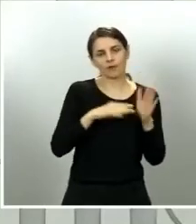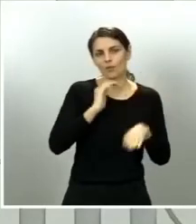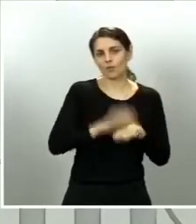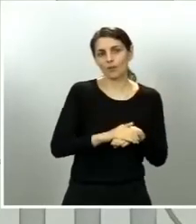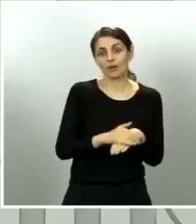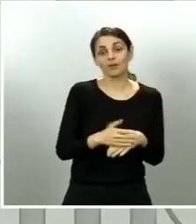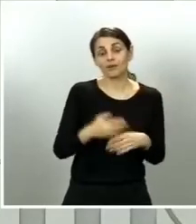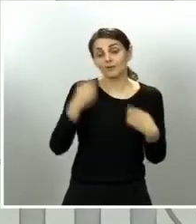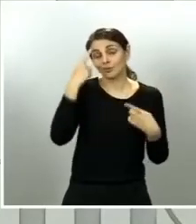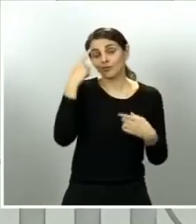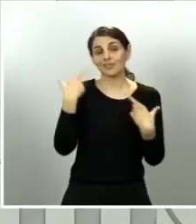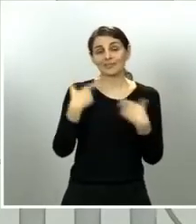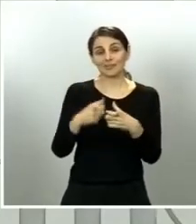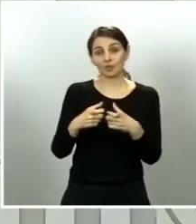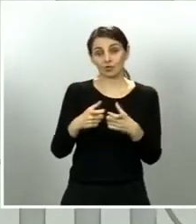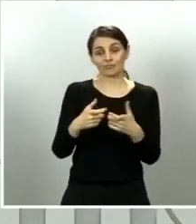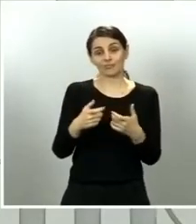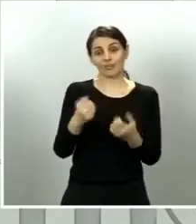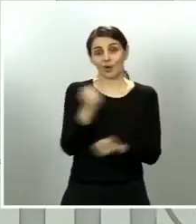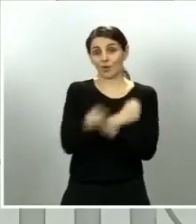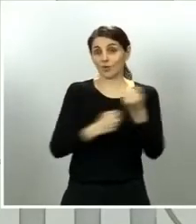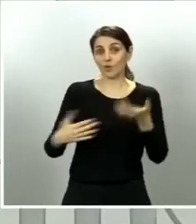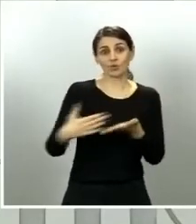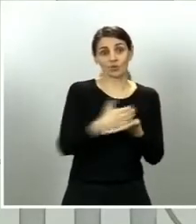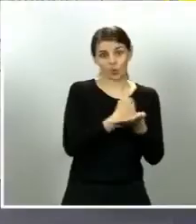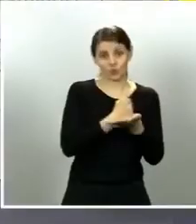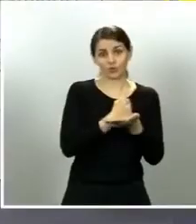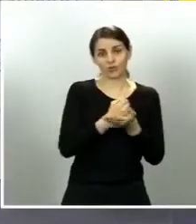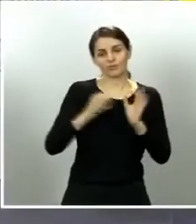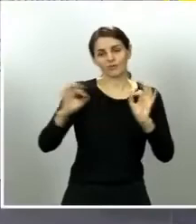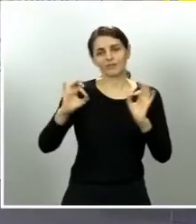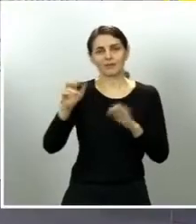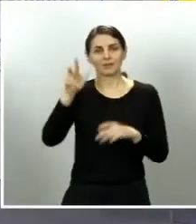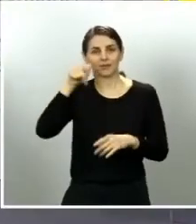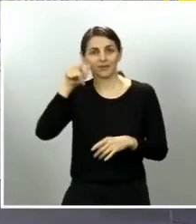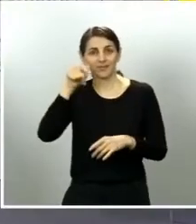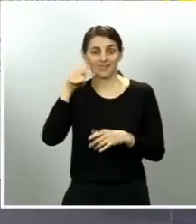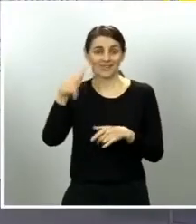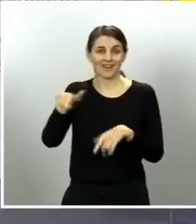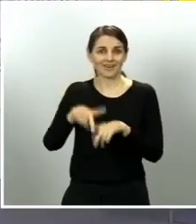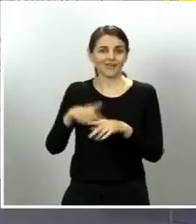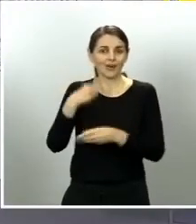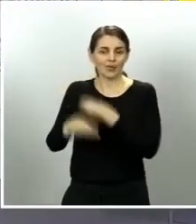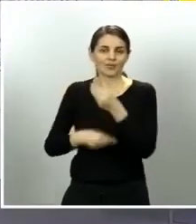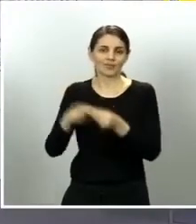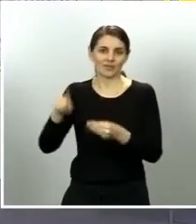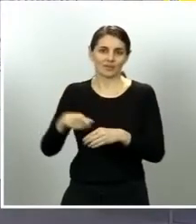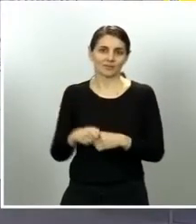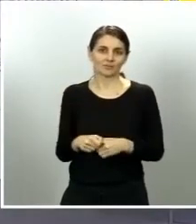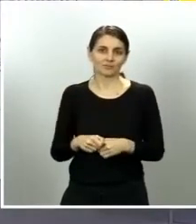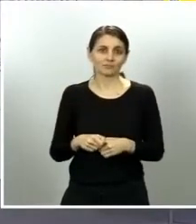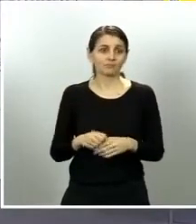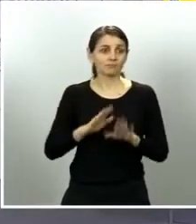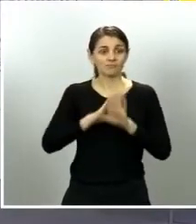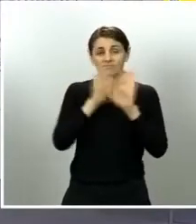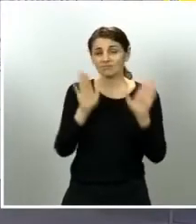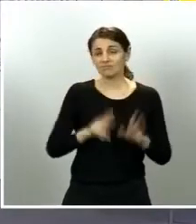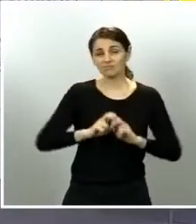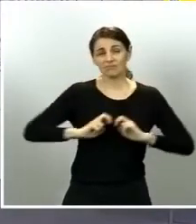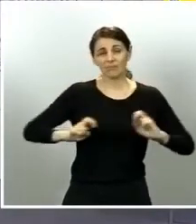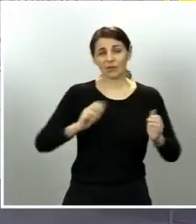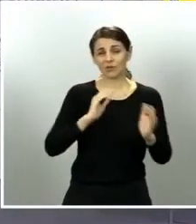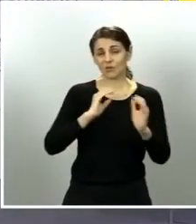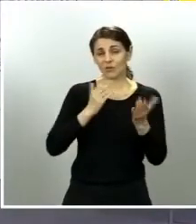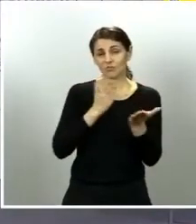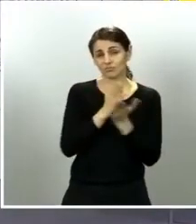el sector de la hostelería de Alicante finaliza aquí esta comparecencia del ministro de Sanidad Salvador Illa y del ministro del Interior Fernando Grande